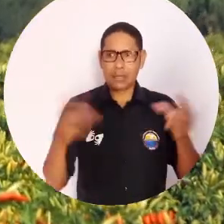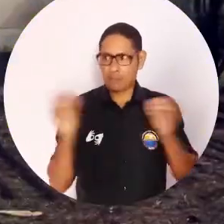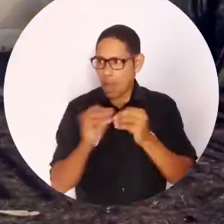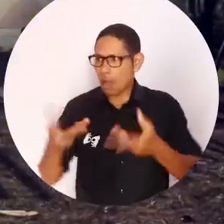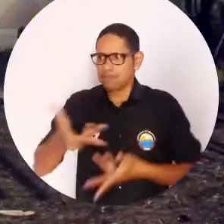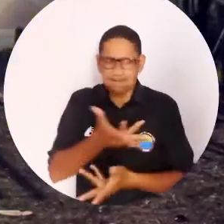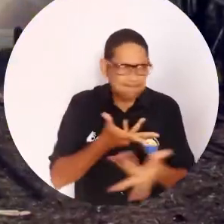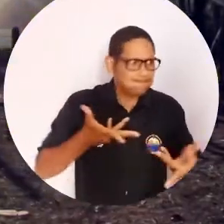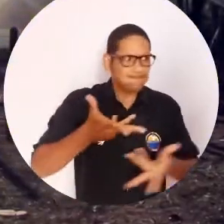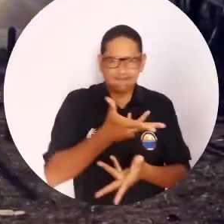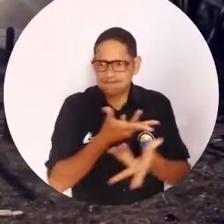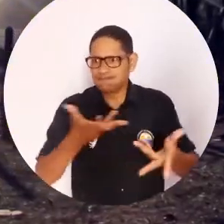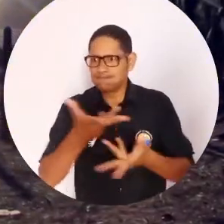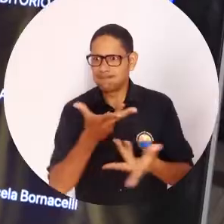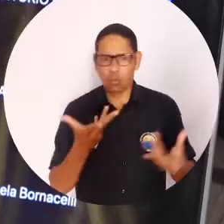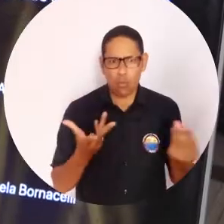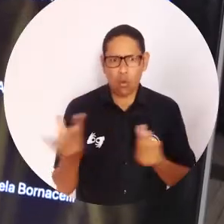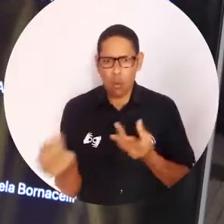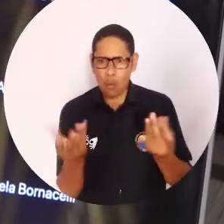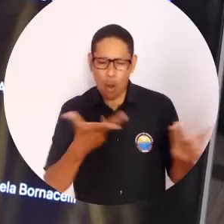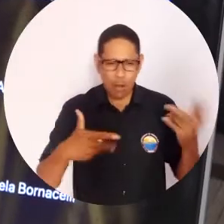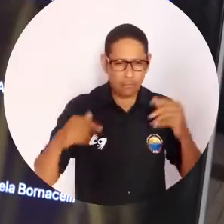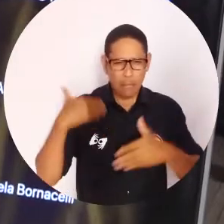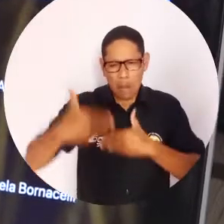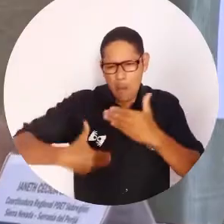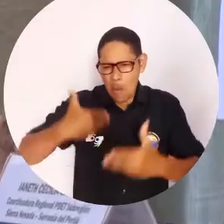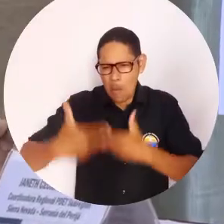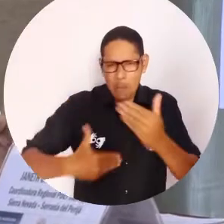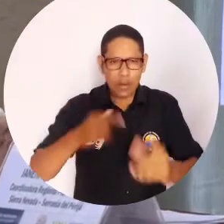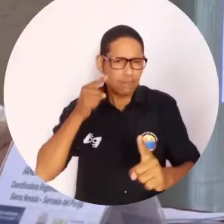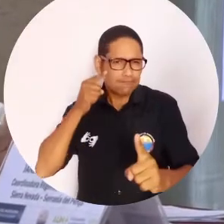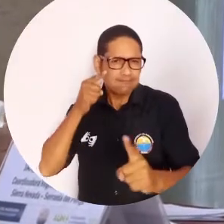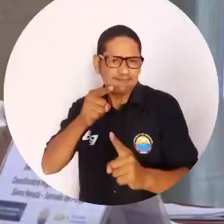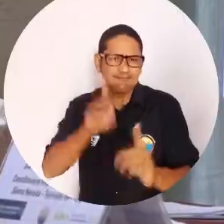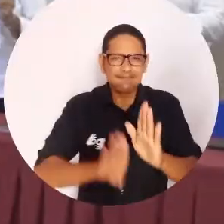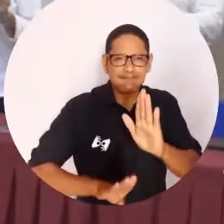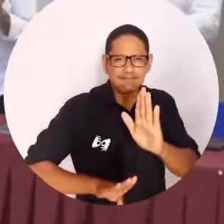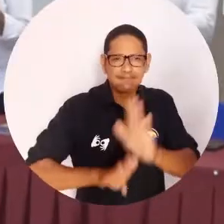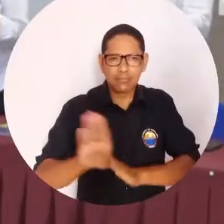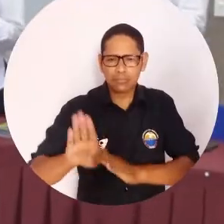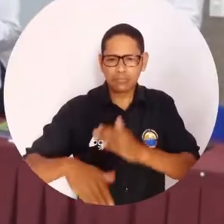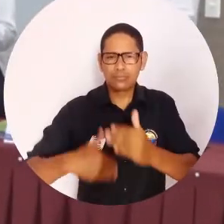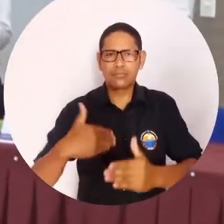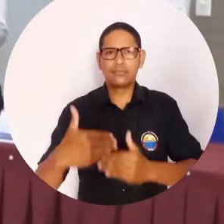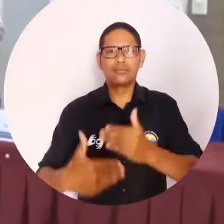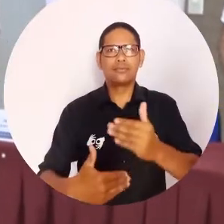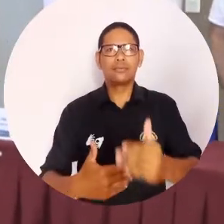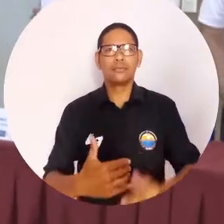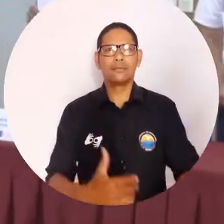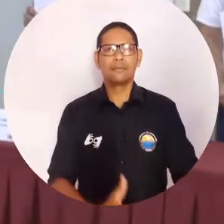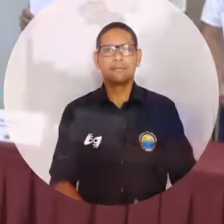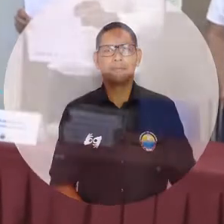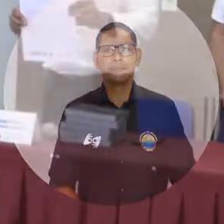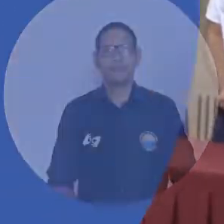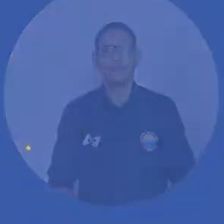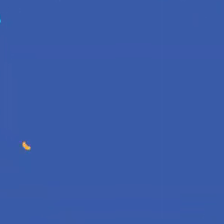Superiores fue el escenario donde la cooperación y la sinergia multisectorial le apuntaron a seguir avanzando con miras al desarrollo.